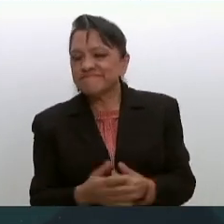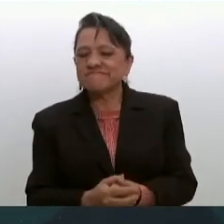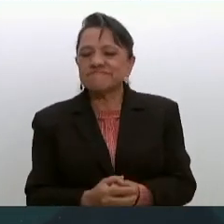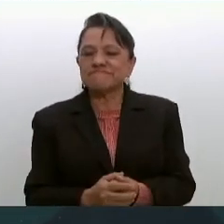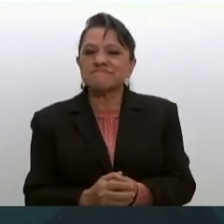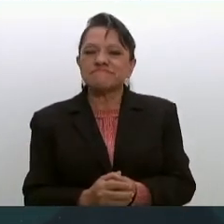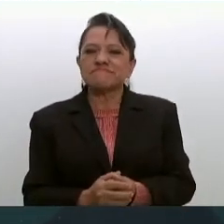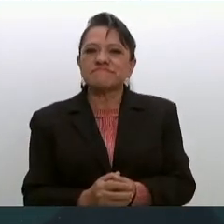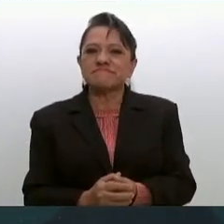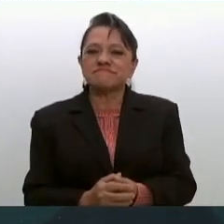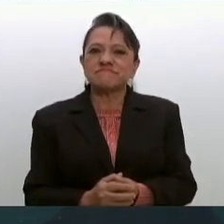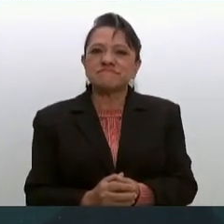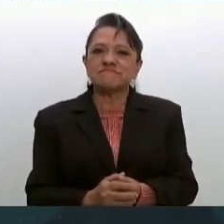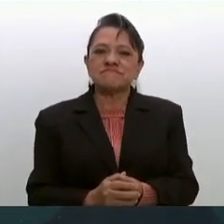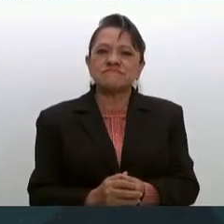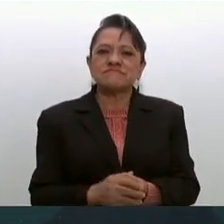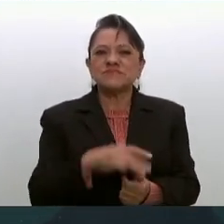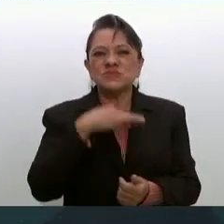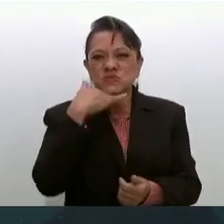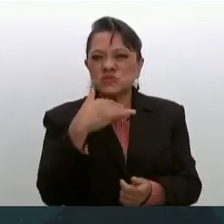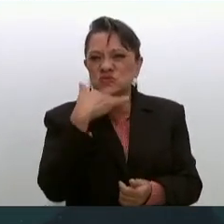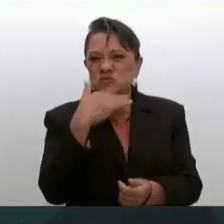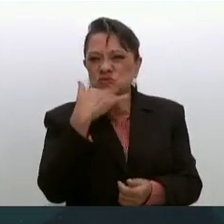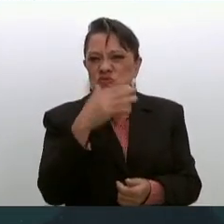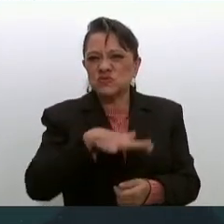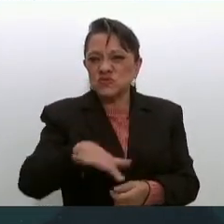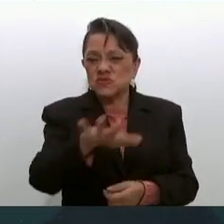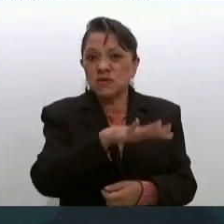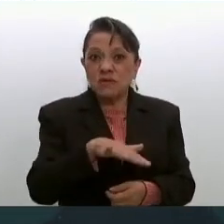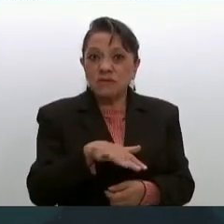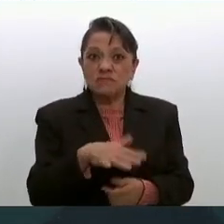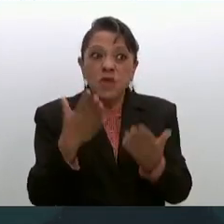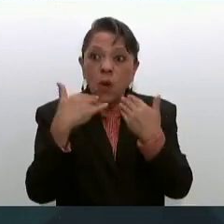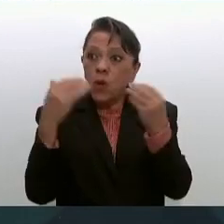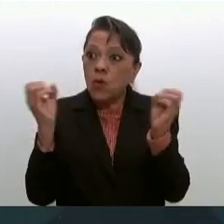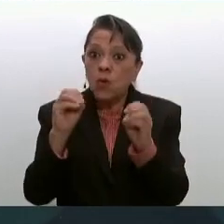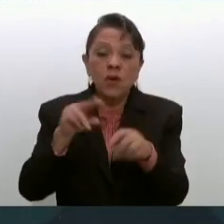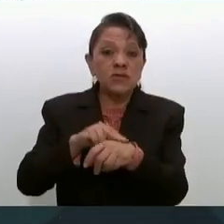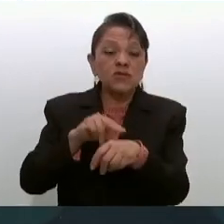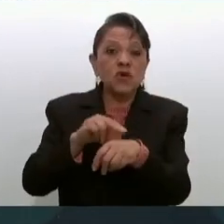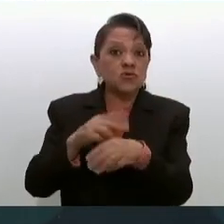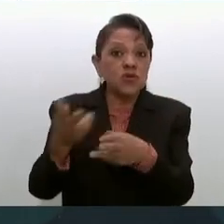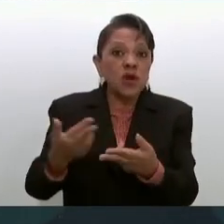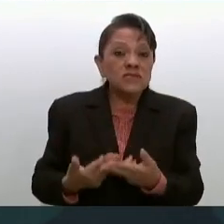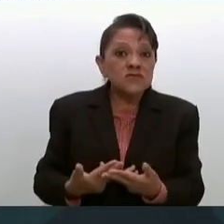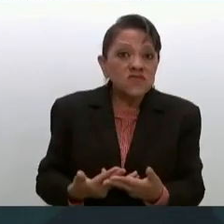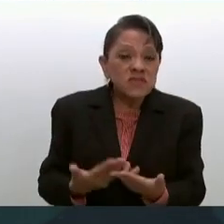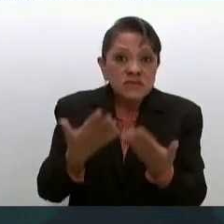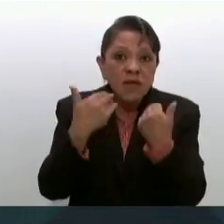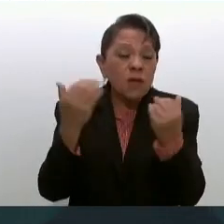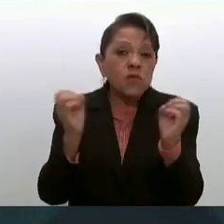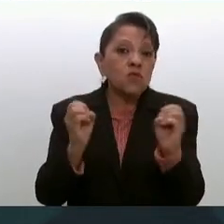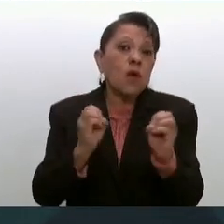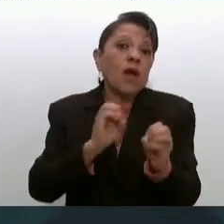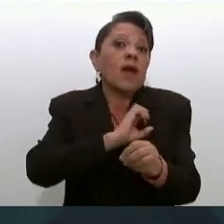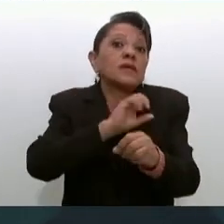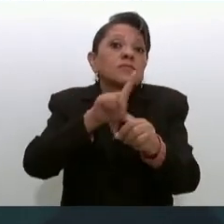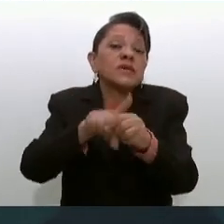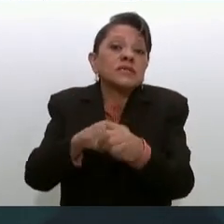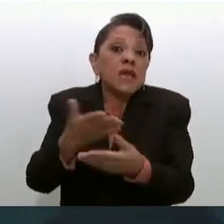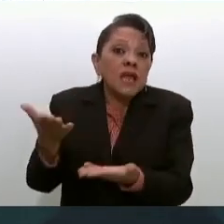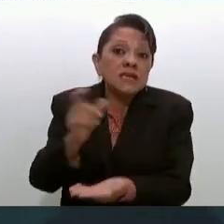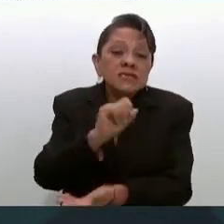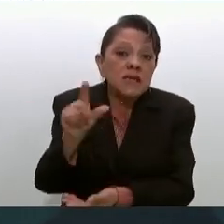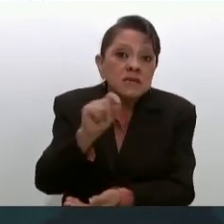conservadores corruptos sin médicos y sin especialistas no